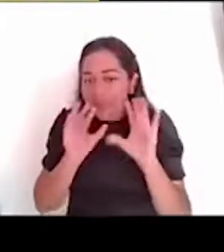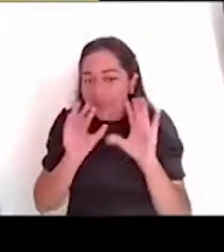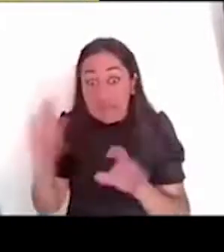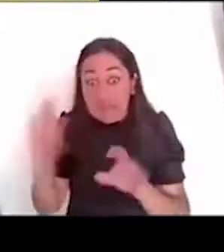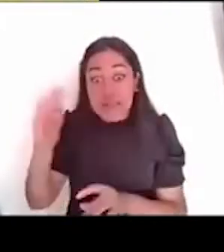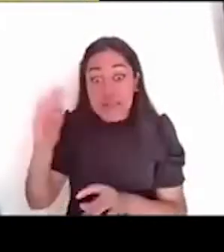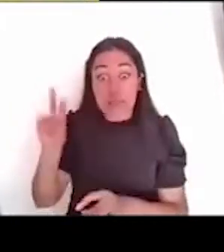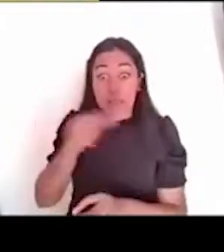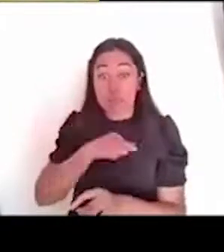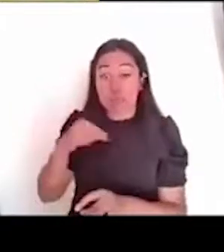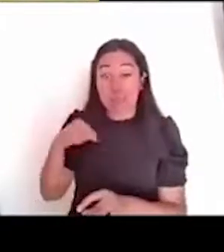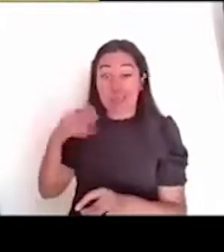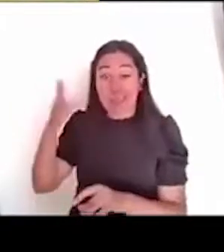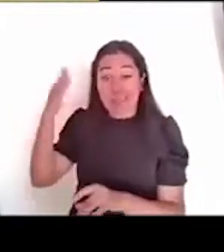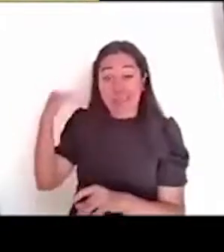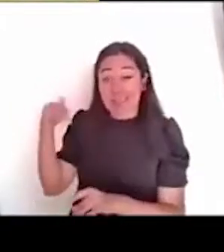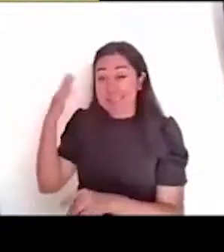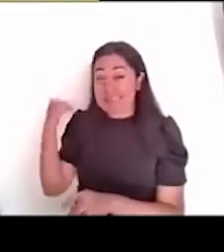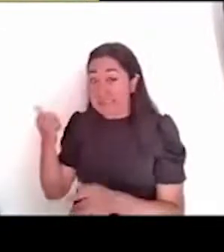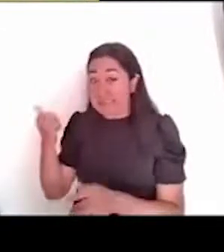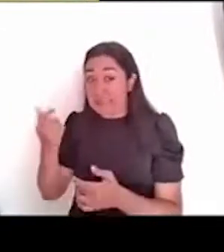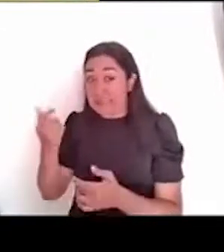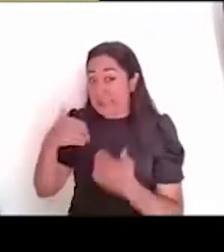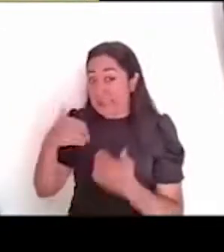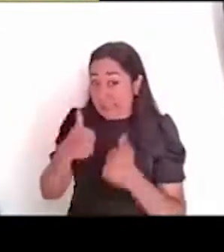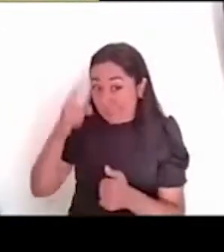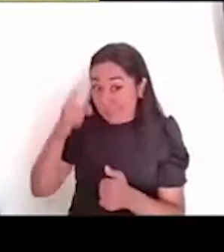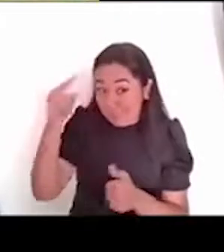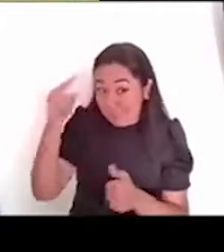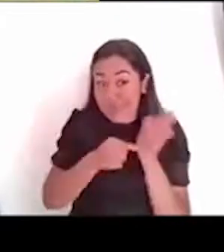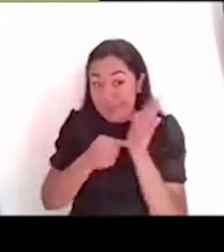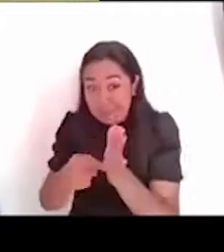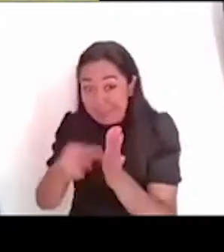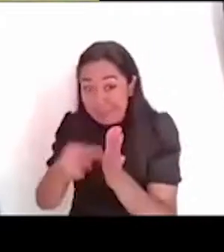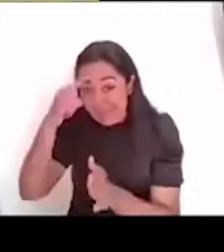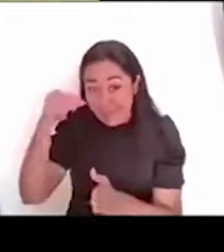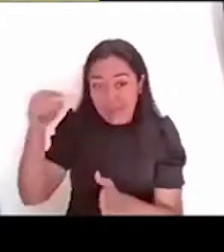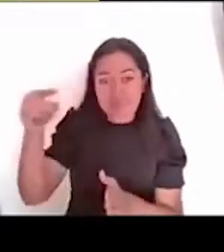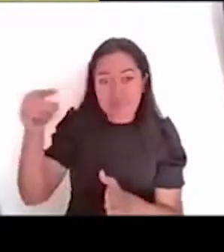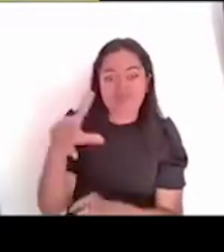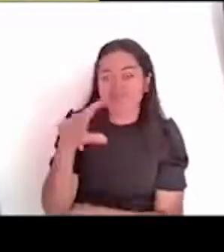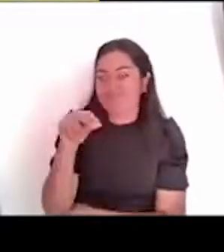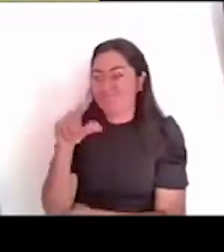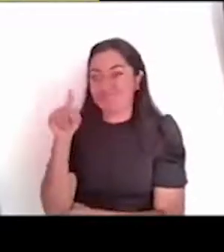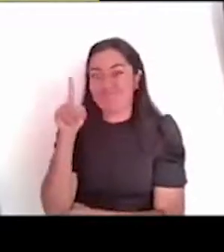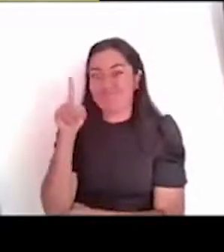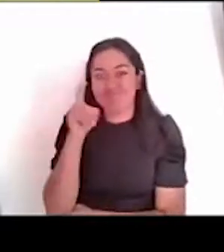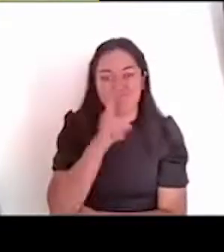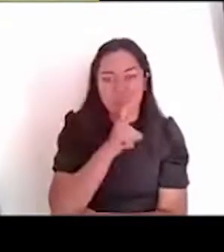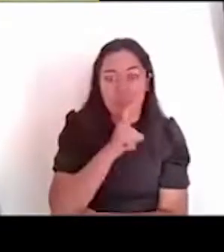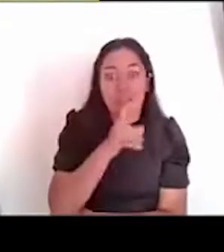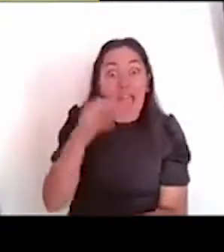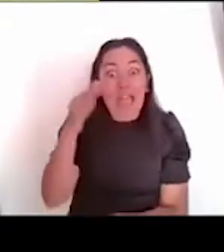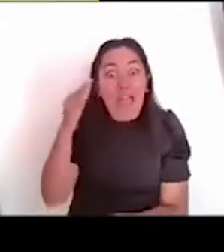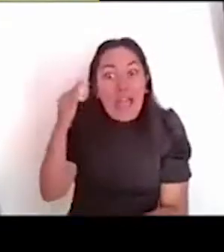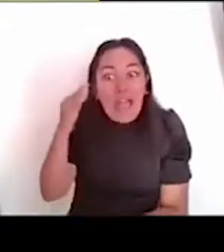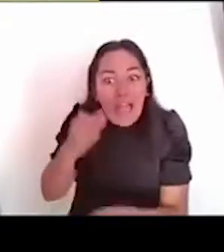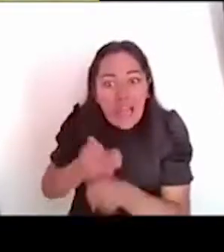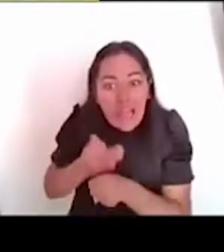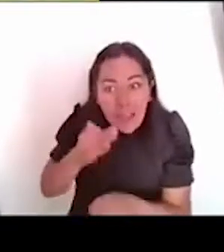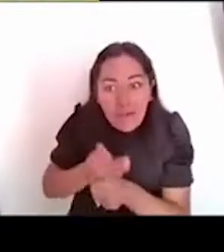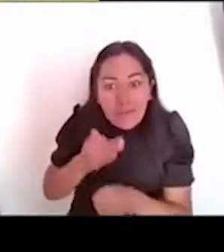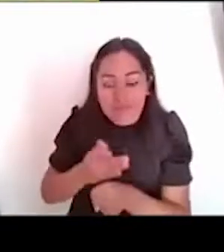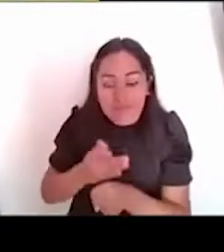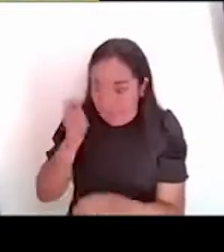no, no era tan fácil, ¿no? Con, con, con, con, con la primera propuesta, pero ahora que ya han ido encontrando